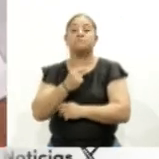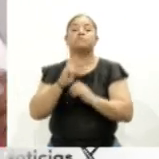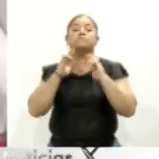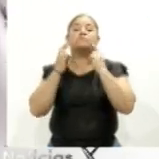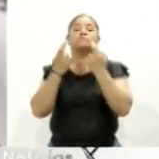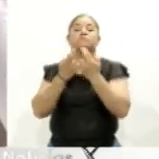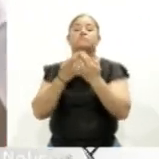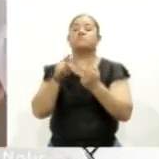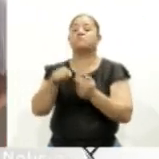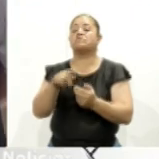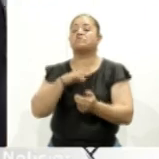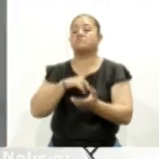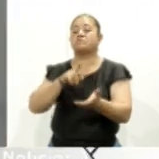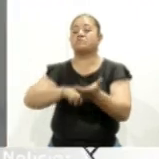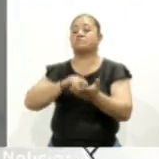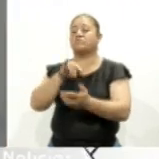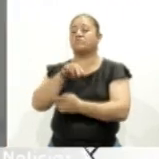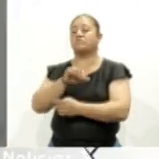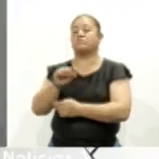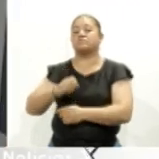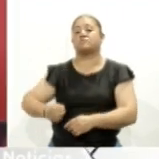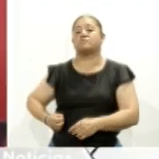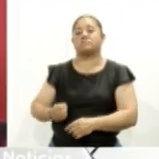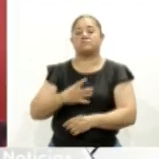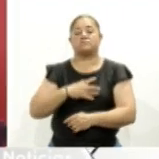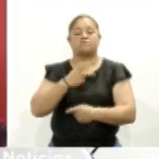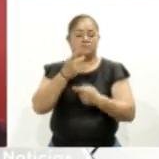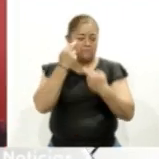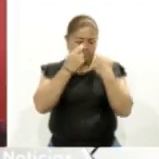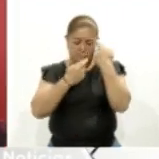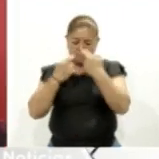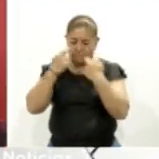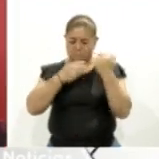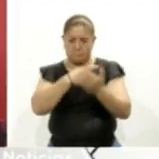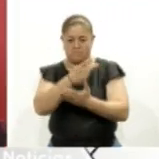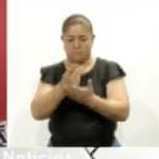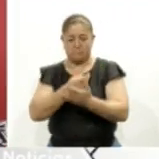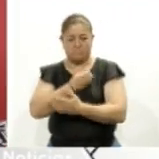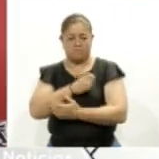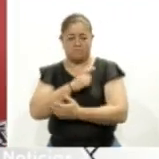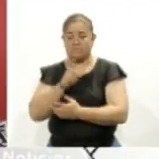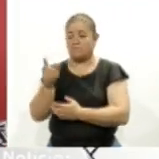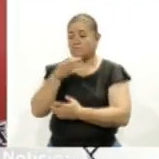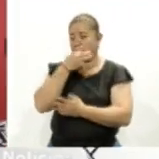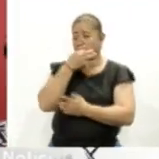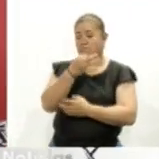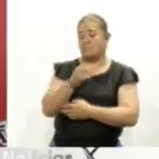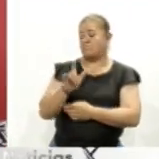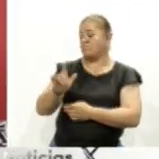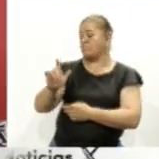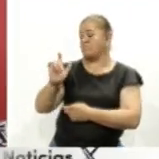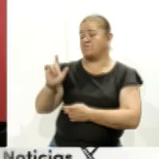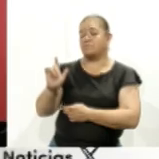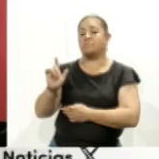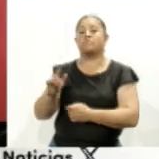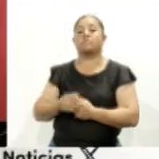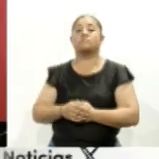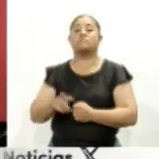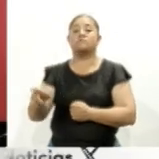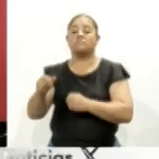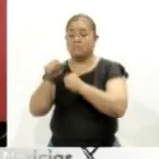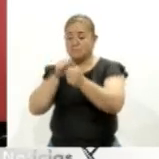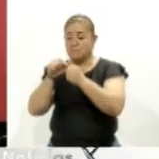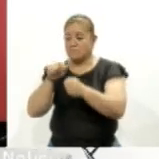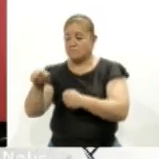-Bienestar para revisar los avances del plan de salud. Así lo señaló durante su conferencia matutina de lunes a pregunta expresa de una